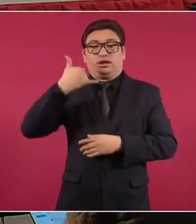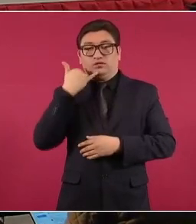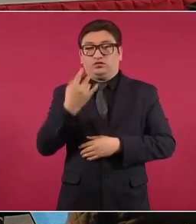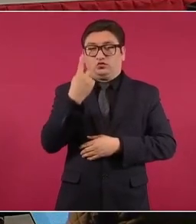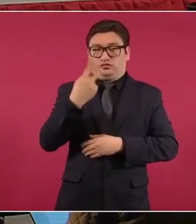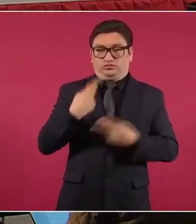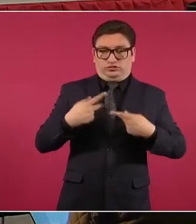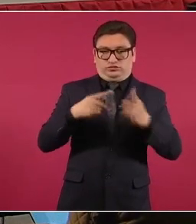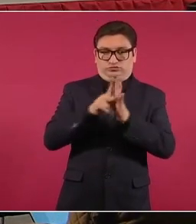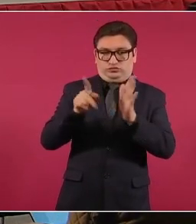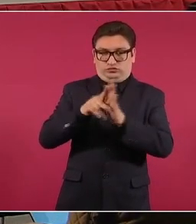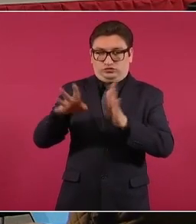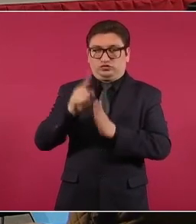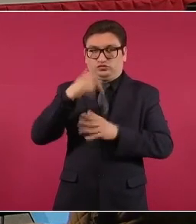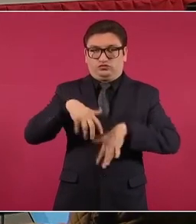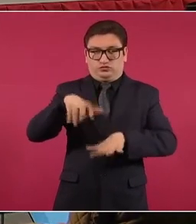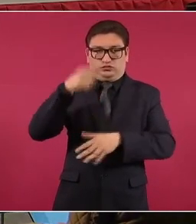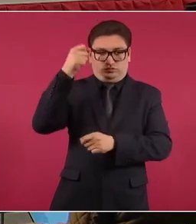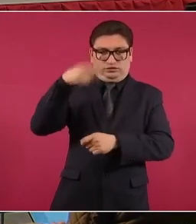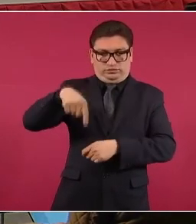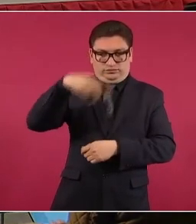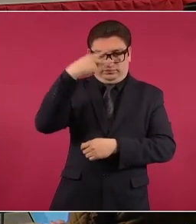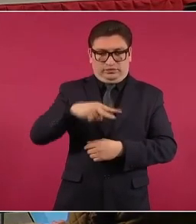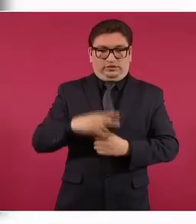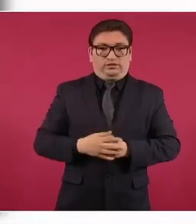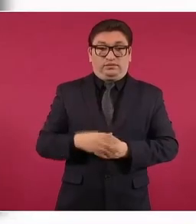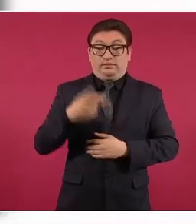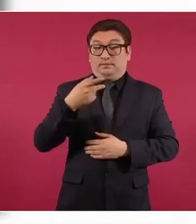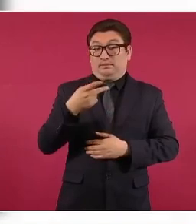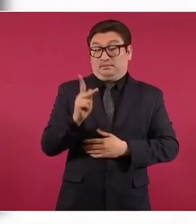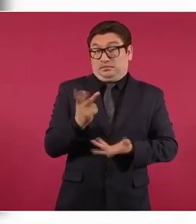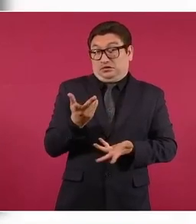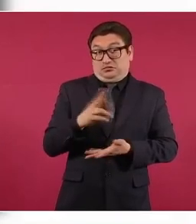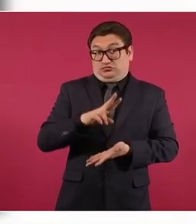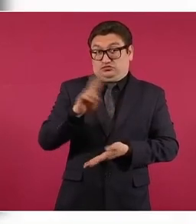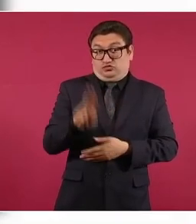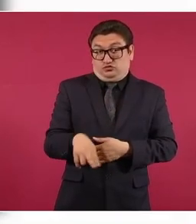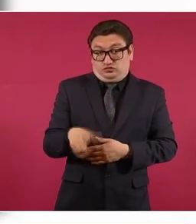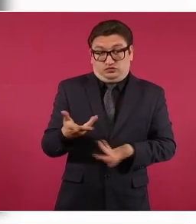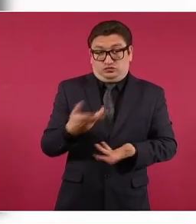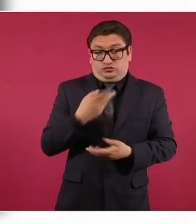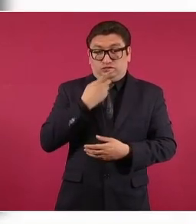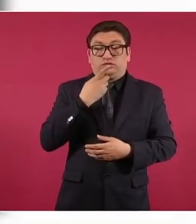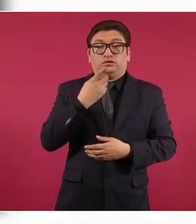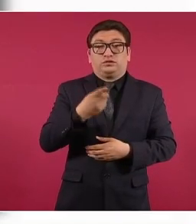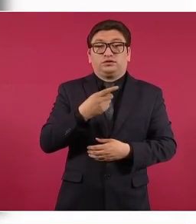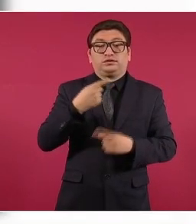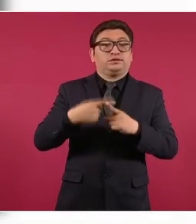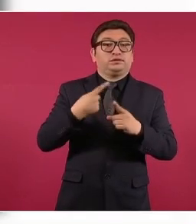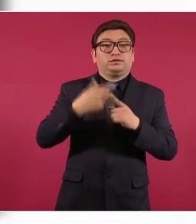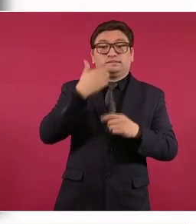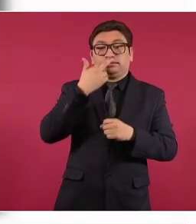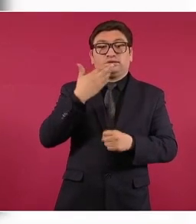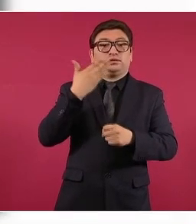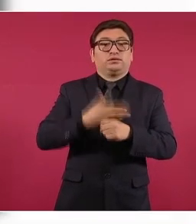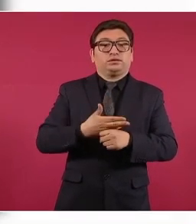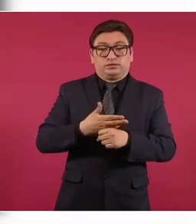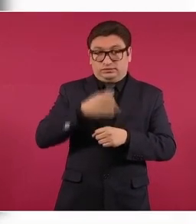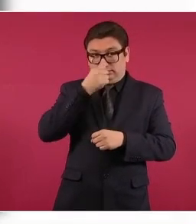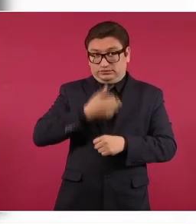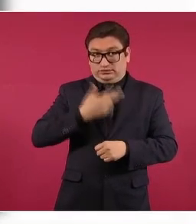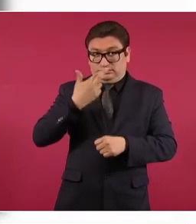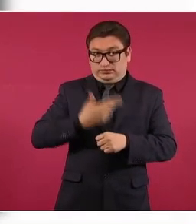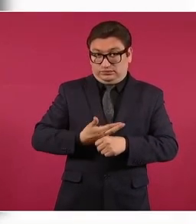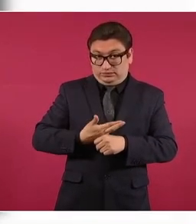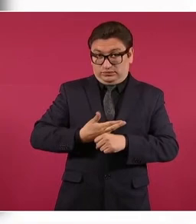periodistas y un activista en México. Pero nunca señaló que fuera una responsabilidad de la Secretaría